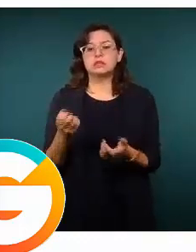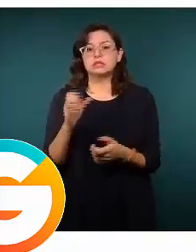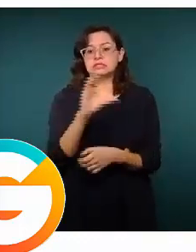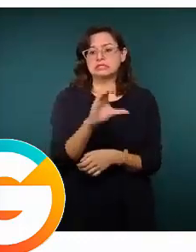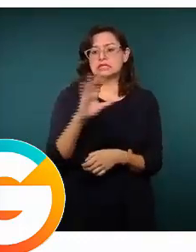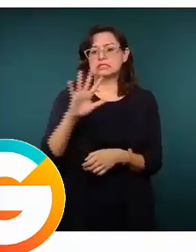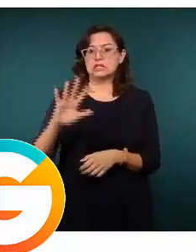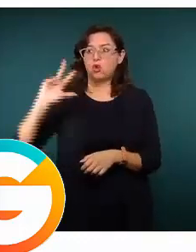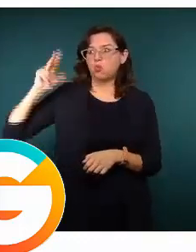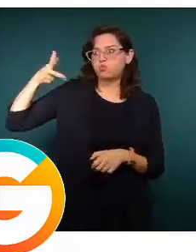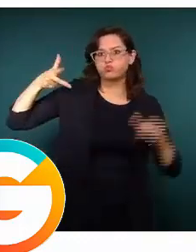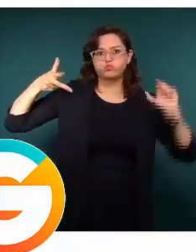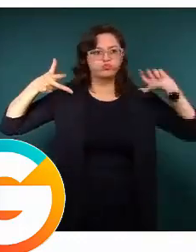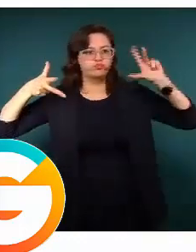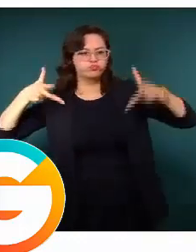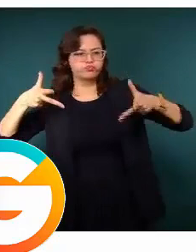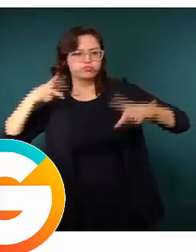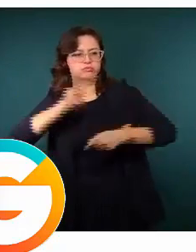C5.